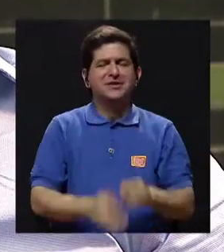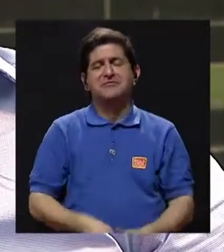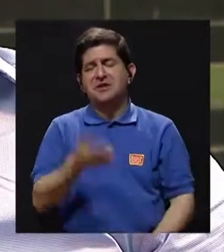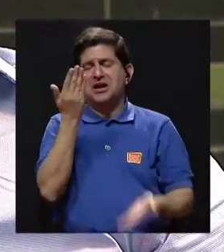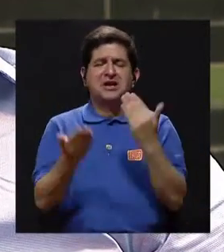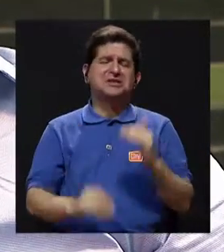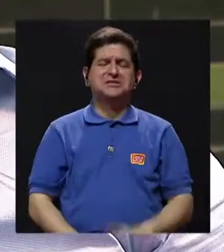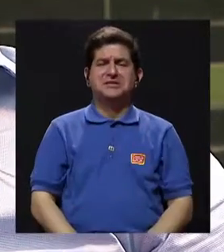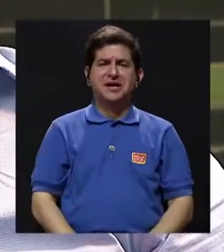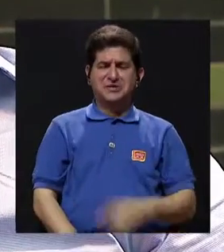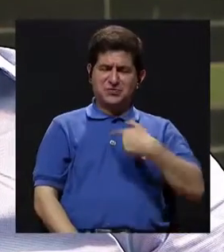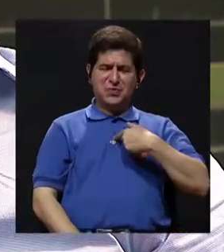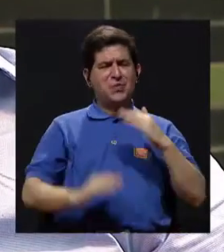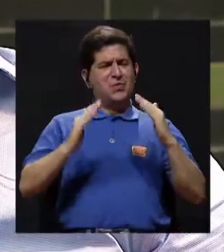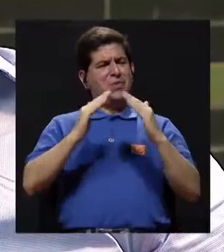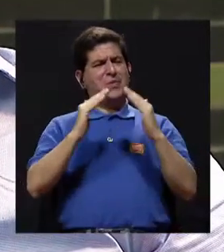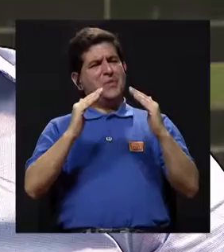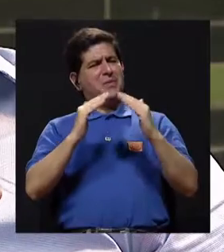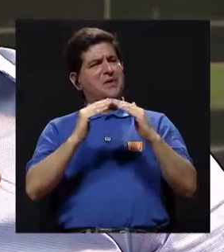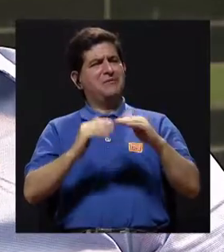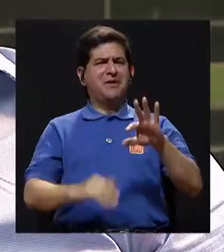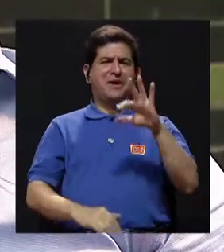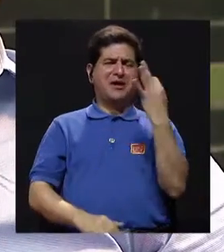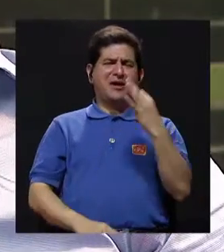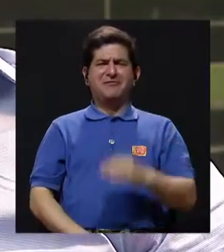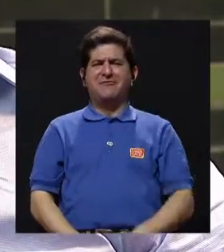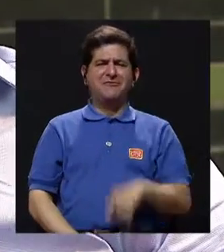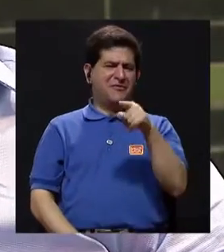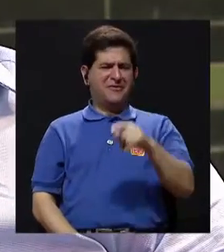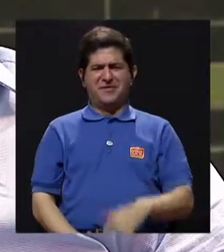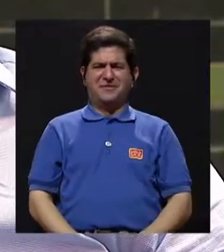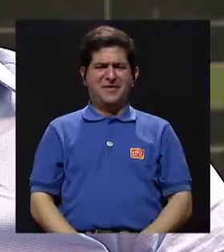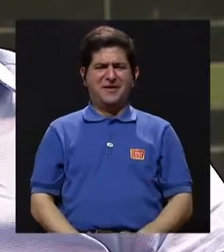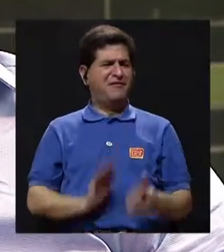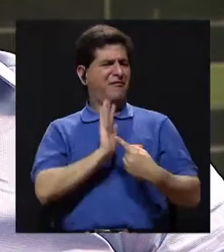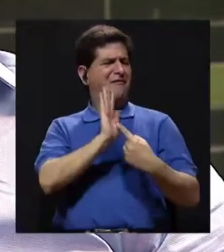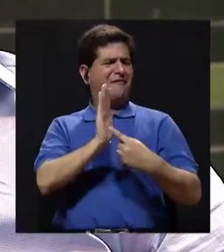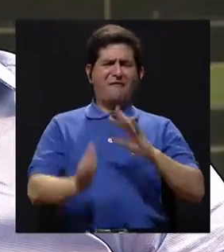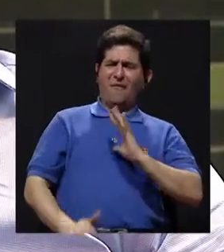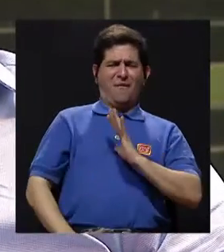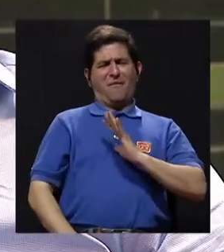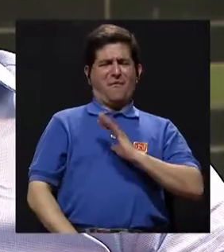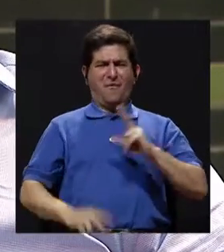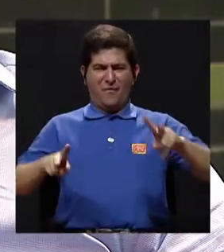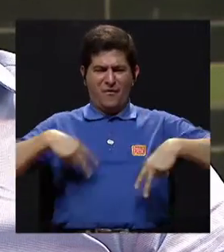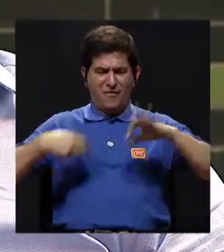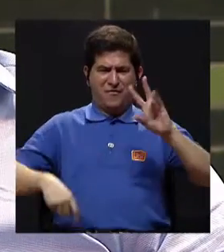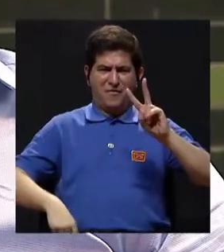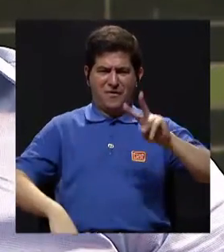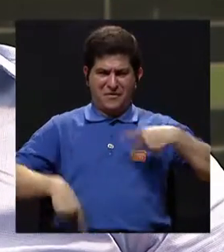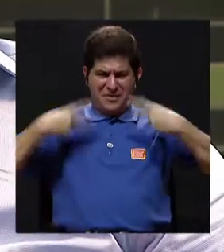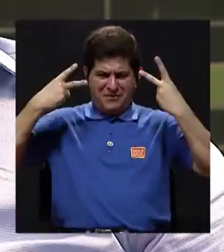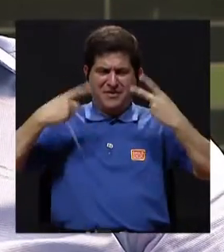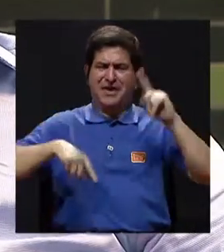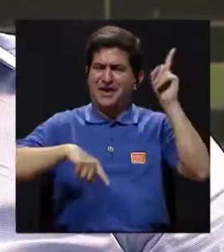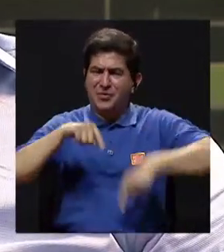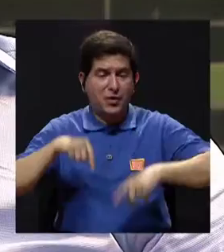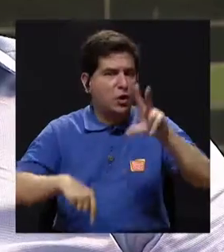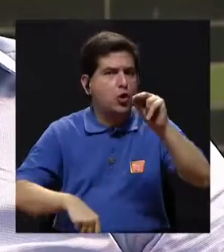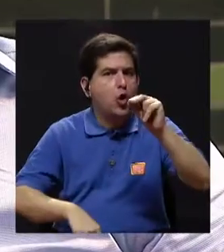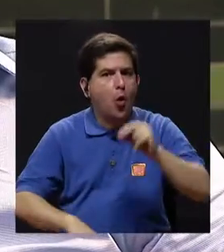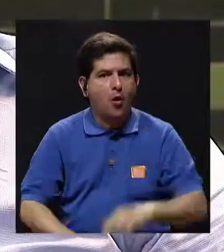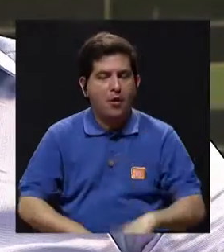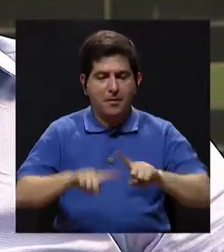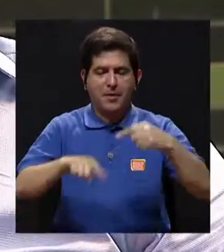tal vez en una forma extrafalaria, con muchos lujos y un estilo de vida que tal vez yo no puedo, pero yo voy a